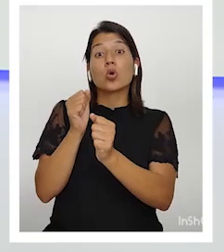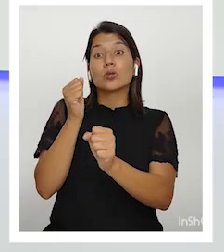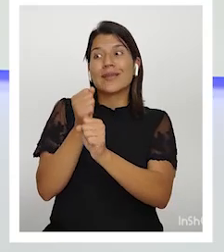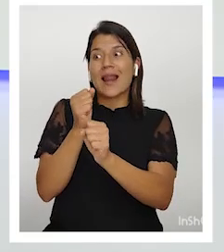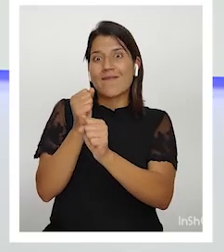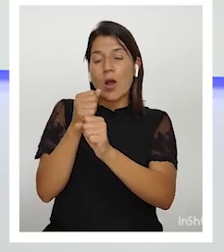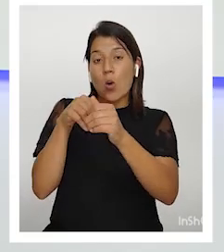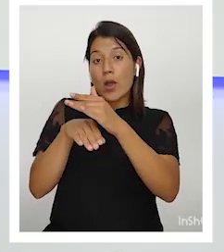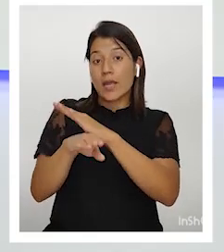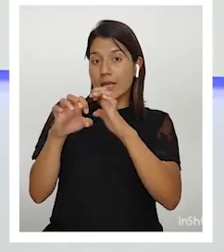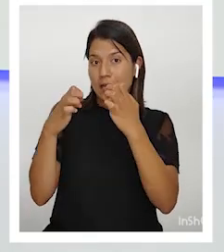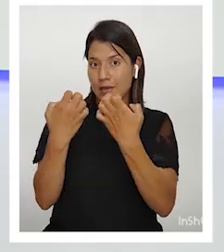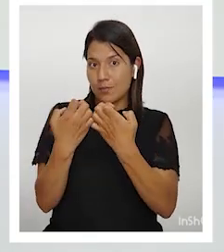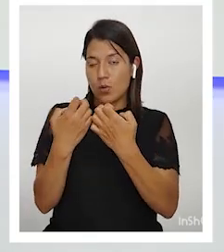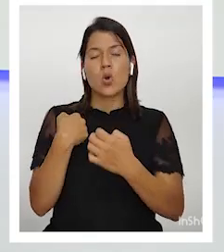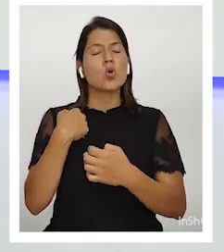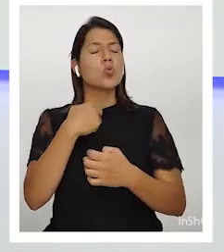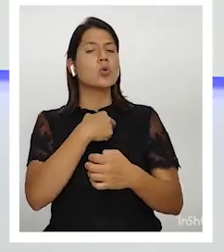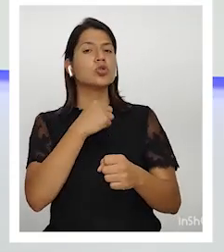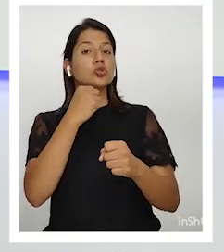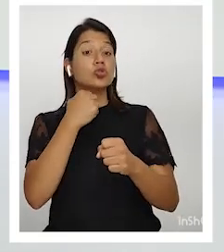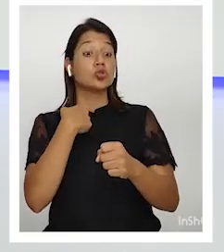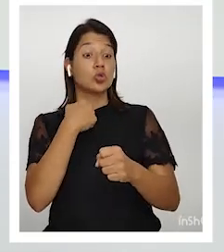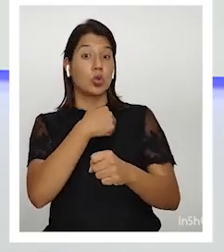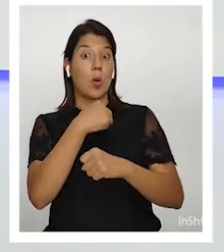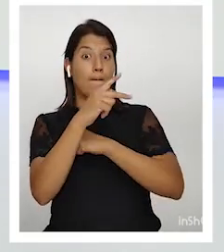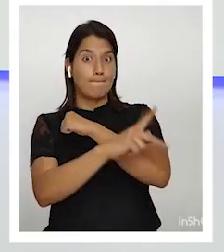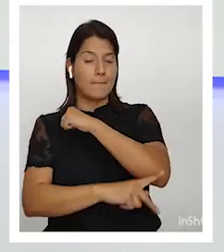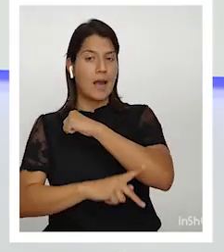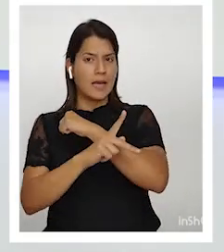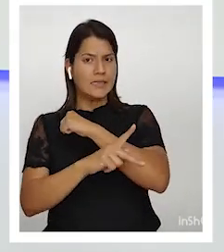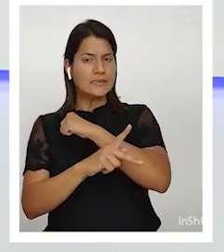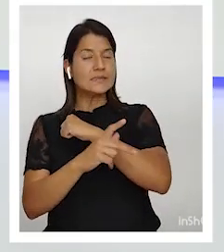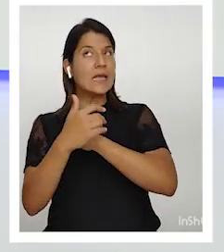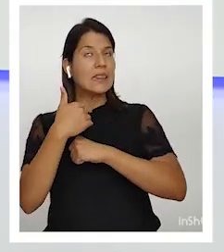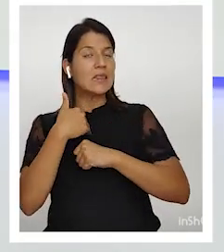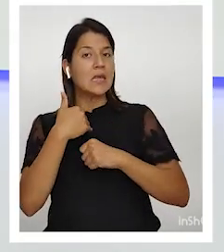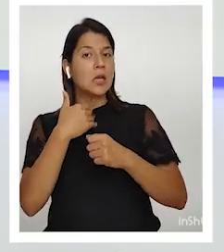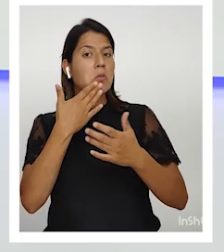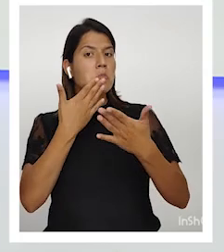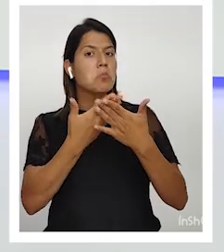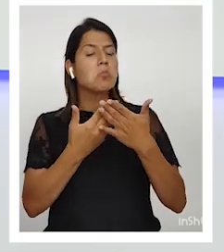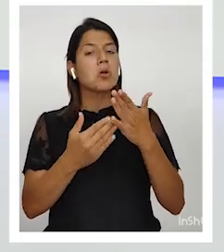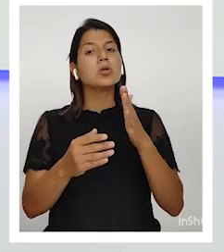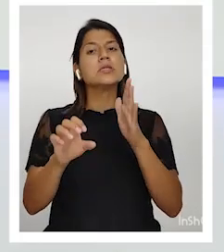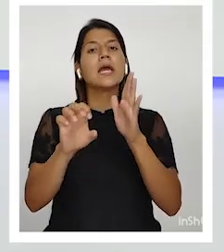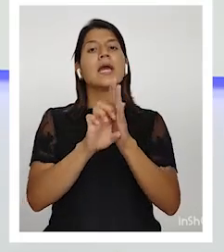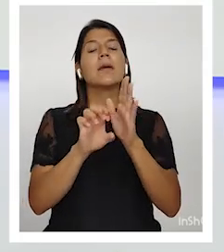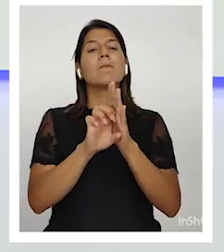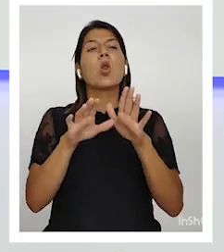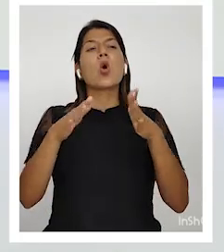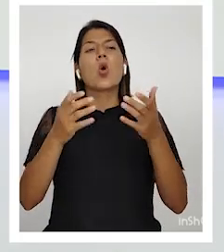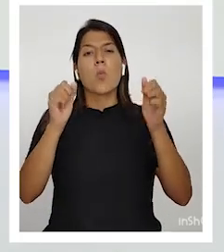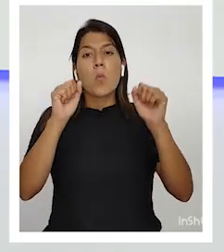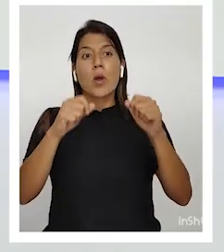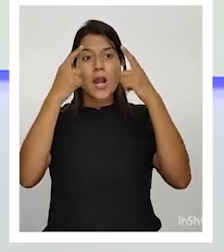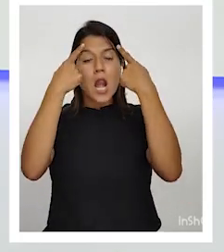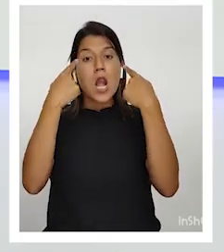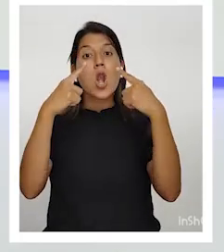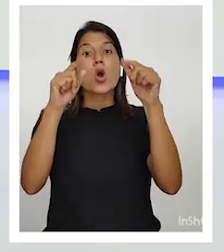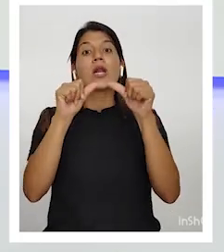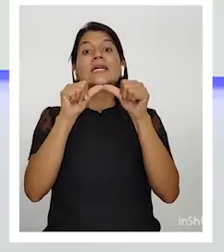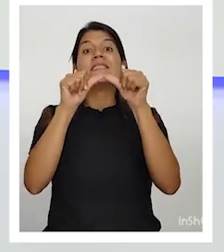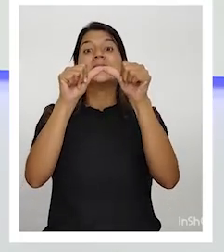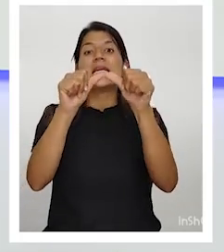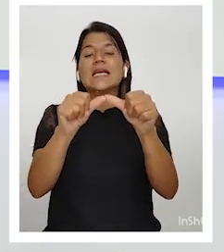conjunto. Nuestro país tiene grandes ejemplos de cómo lograr salir adelante